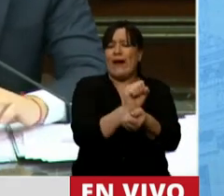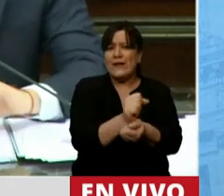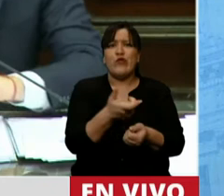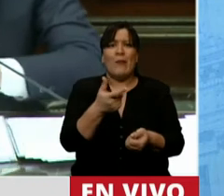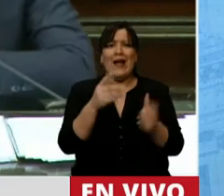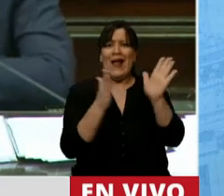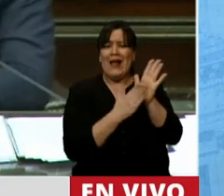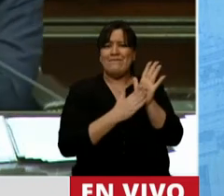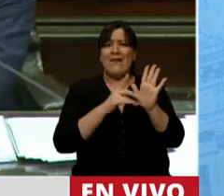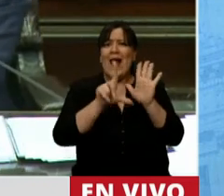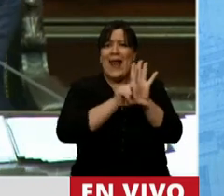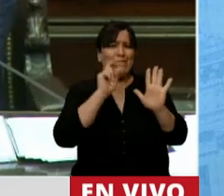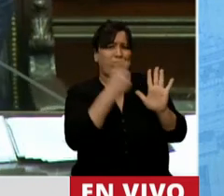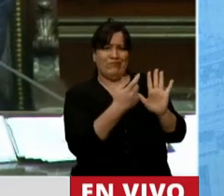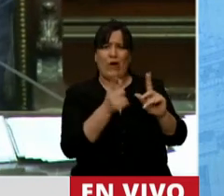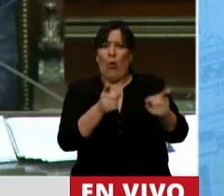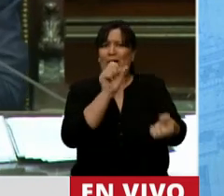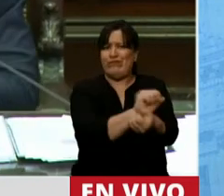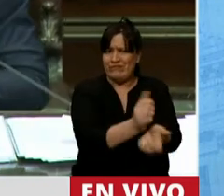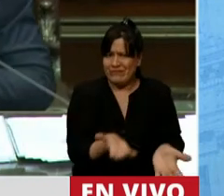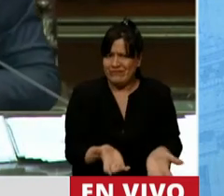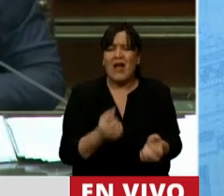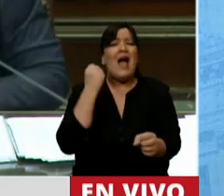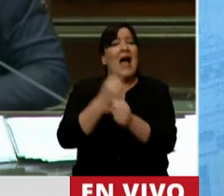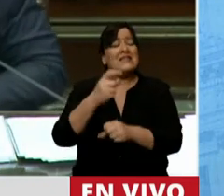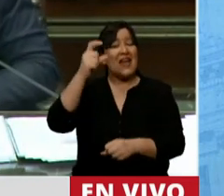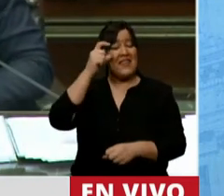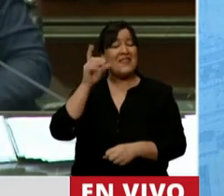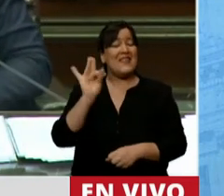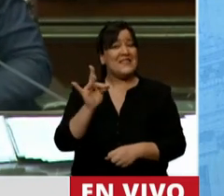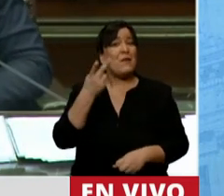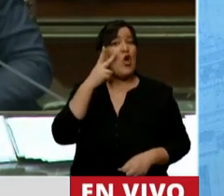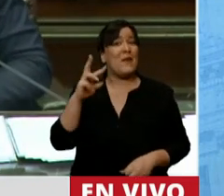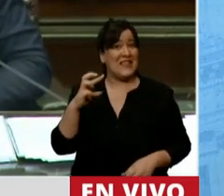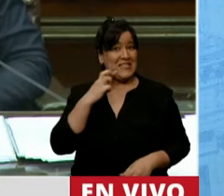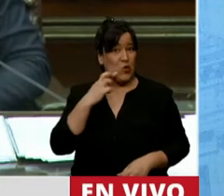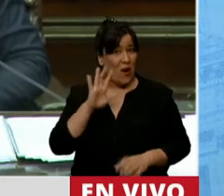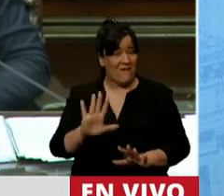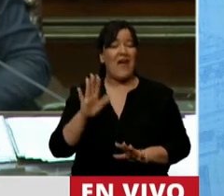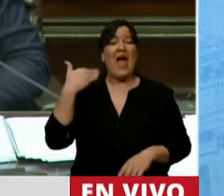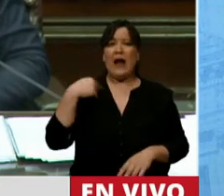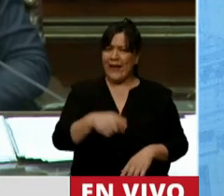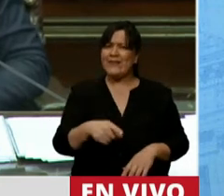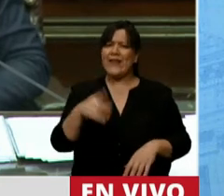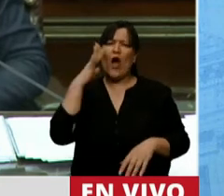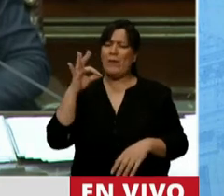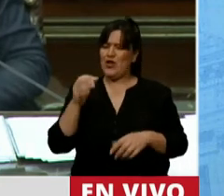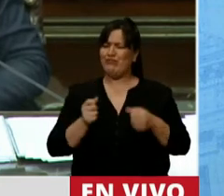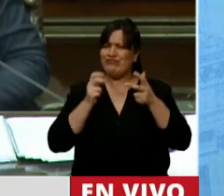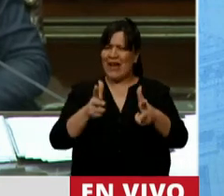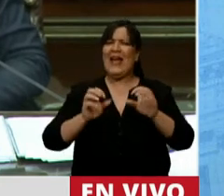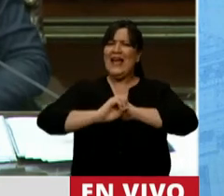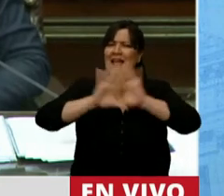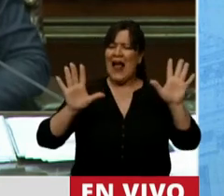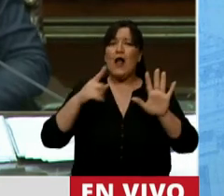ilegítima. Señor Presidente, hasta el 10 de diciembre del 2019, la postura de la Argentina fue muy clara. Reconocemos a